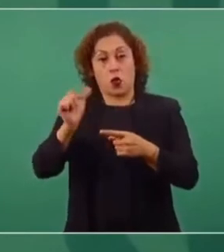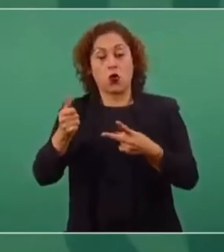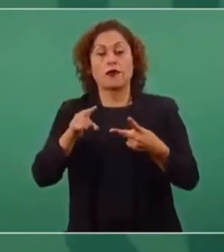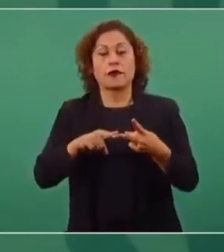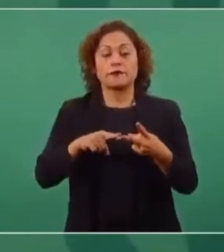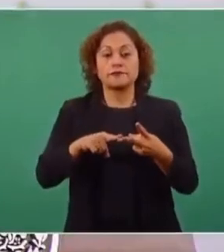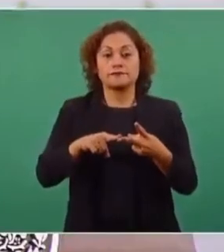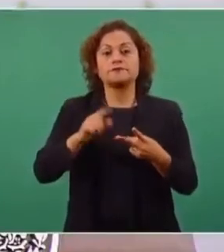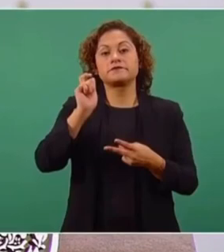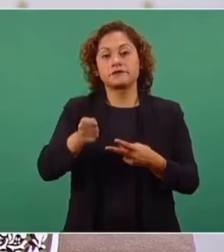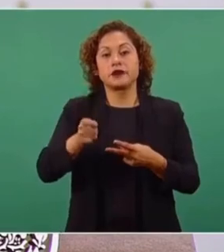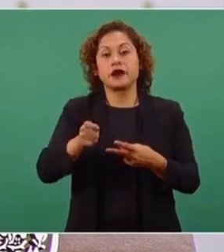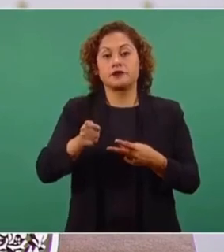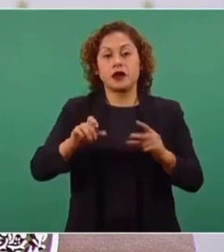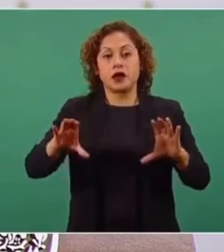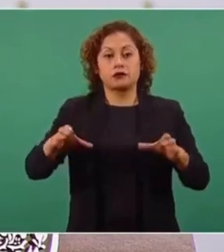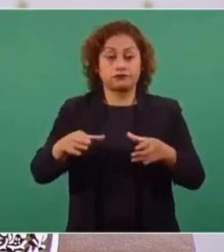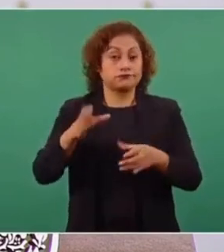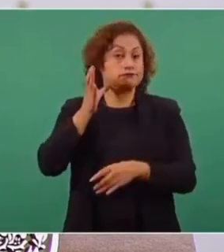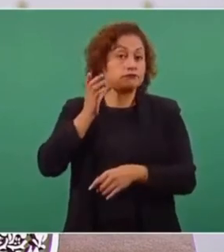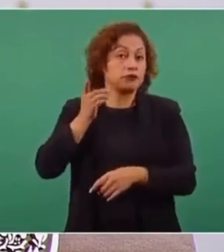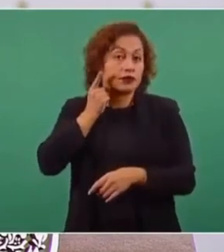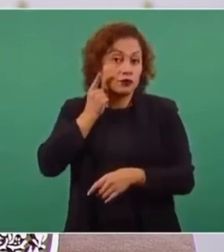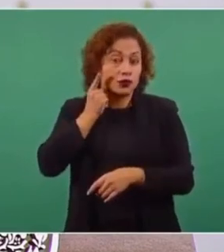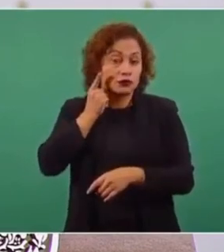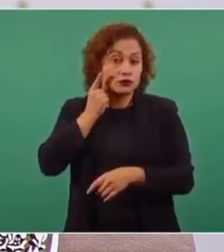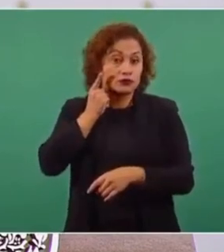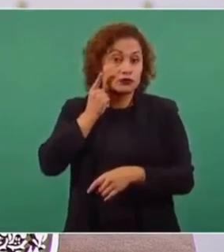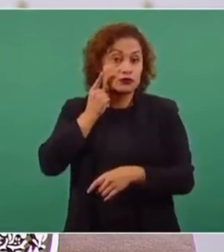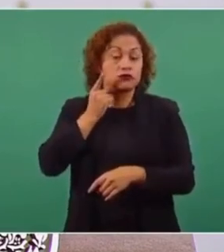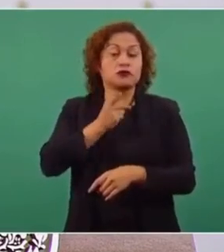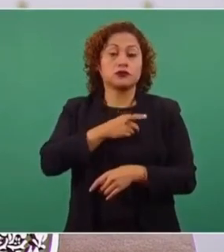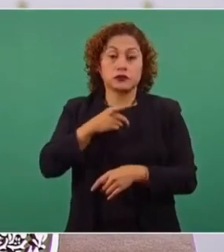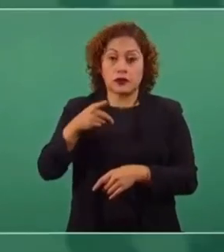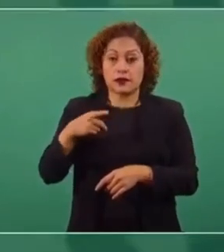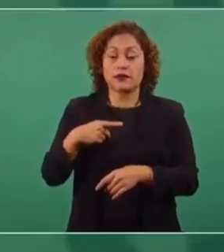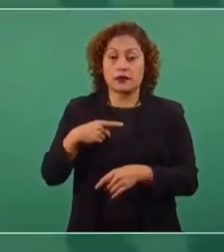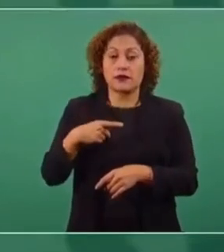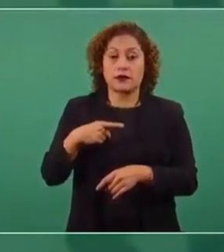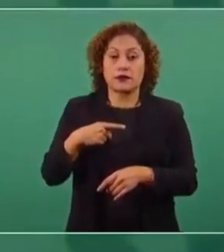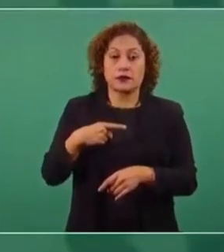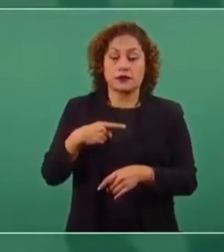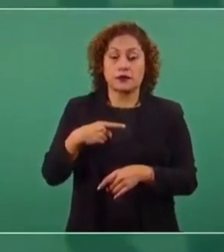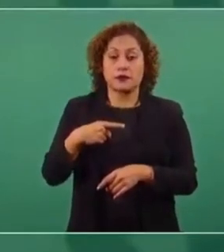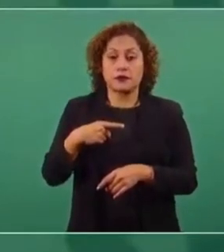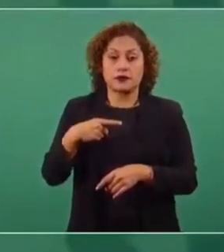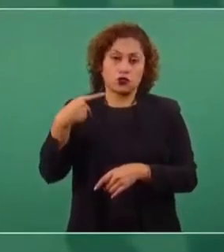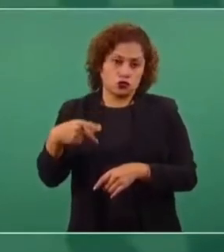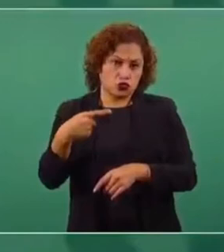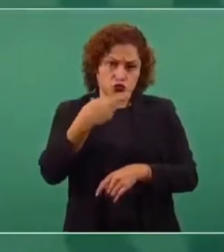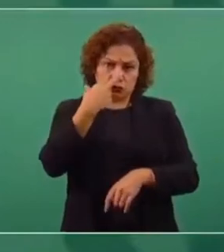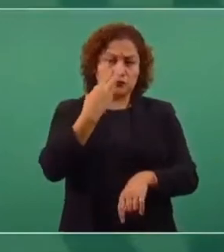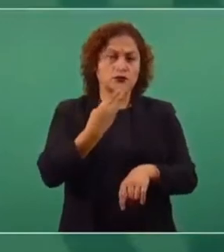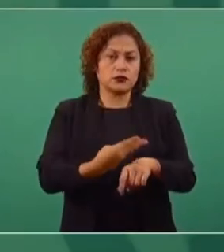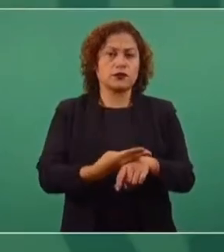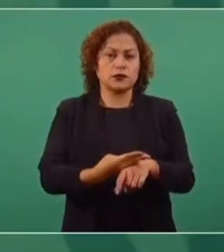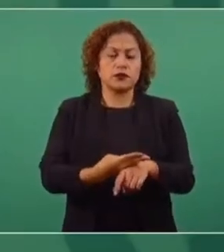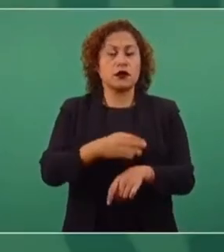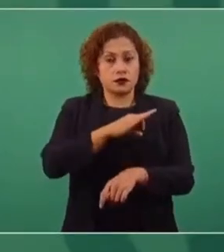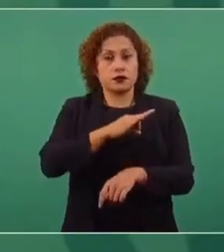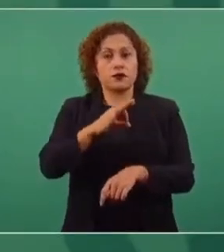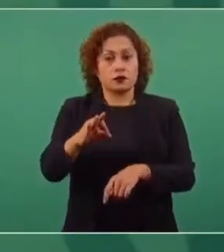es que el Congreso local tiene la facultad para